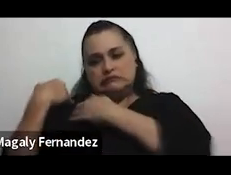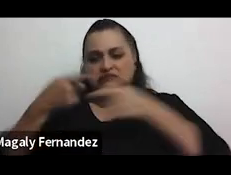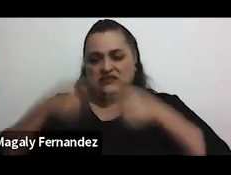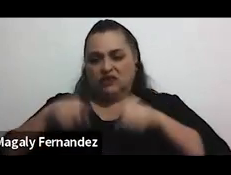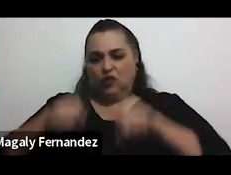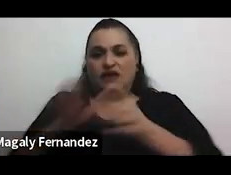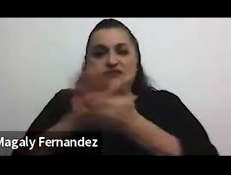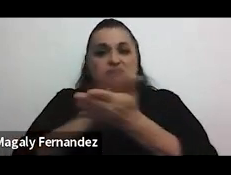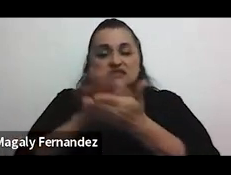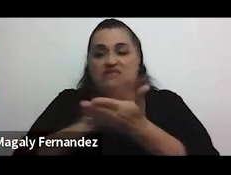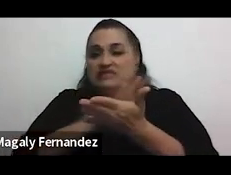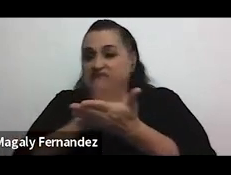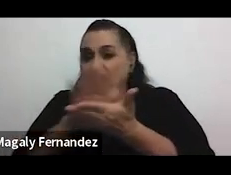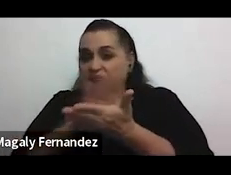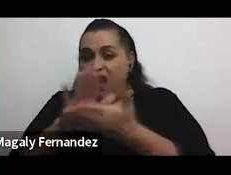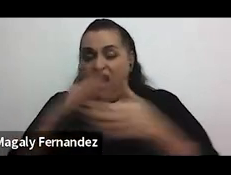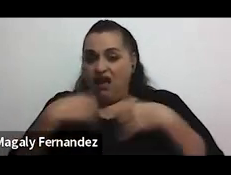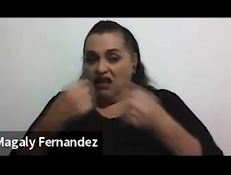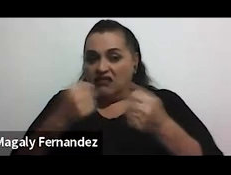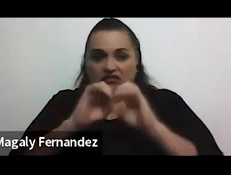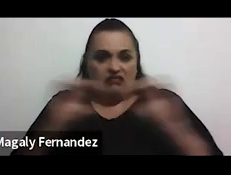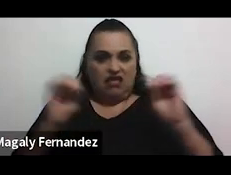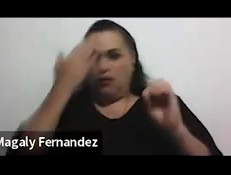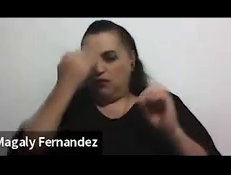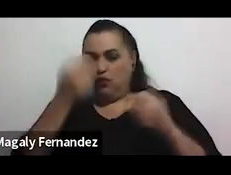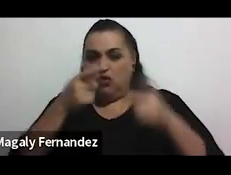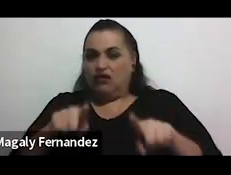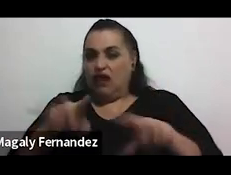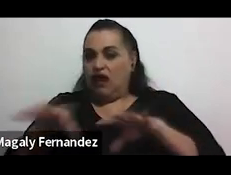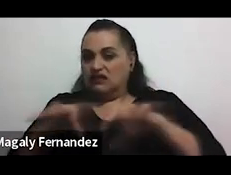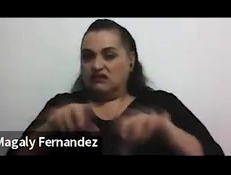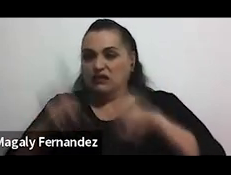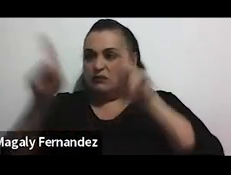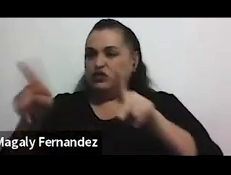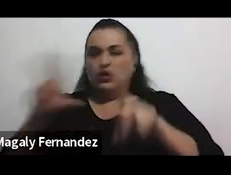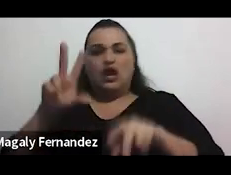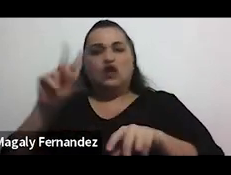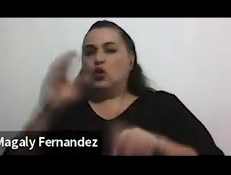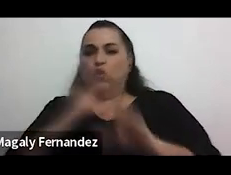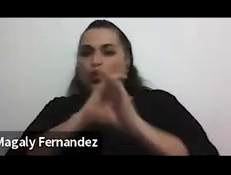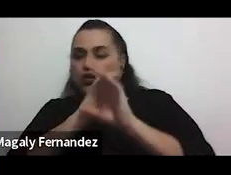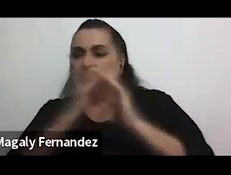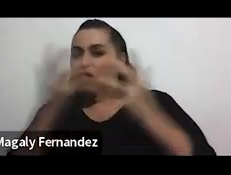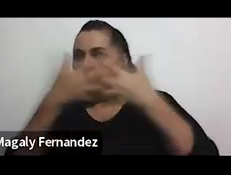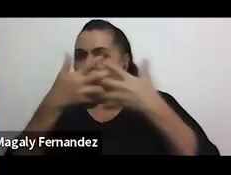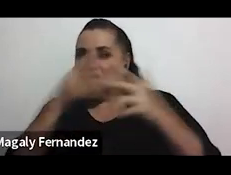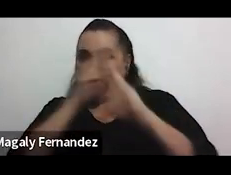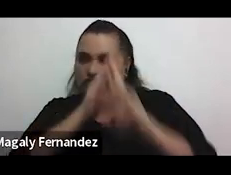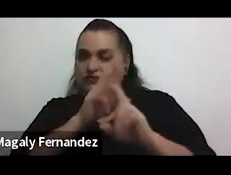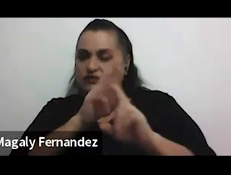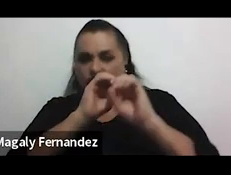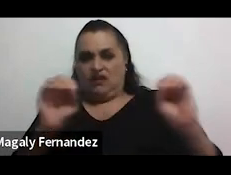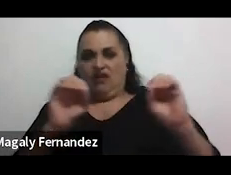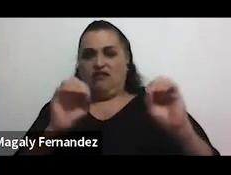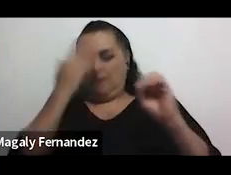por los actos deliberados de alguna persona que no tuvo el cuidado la empatía y el respeto para